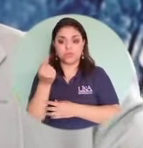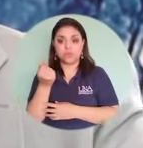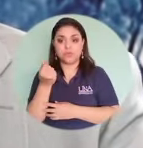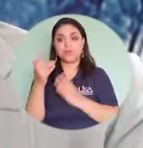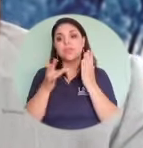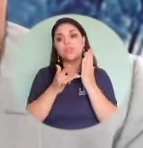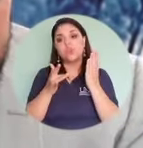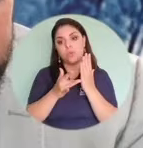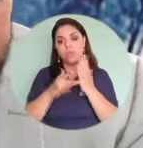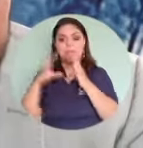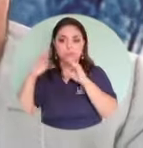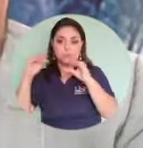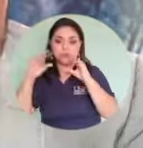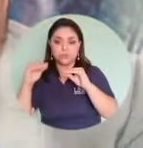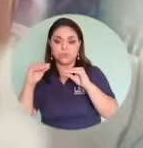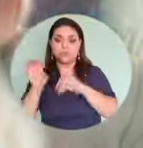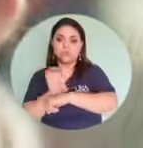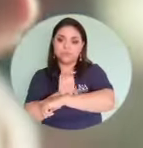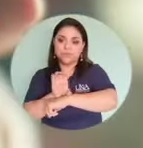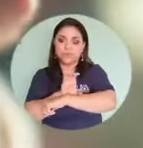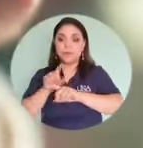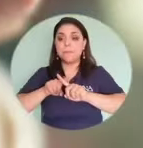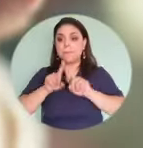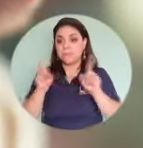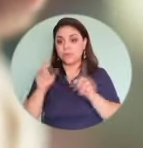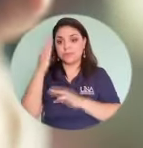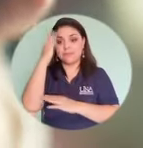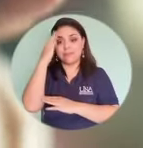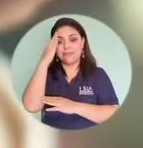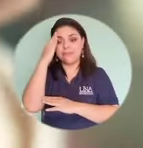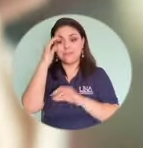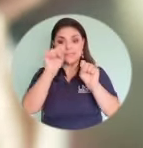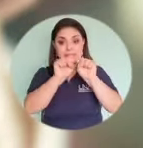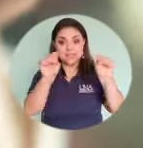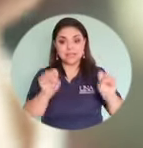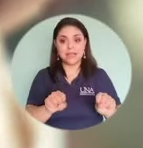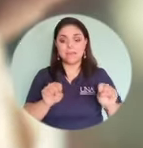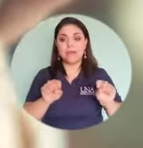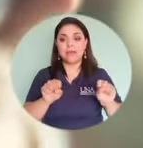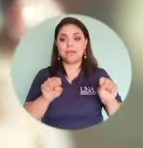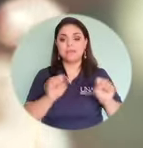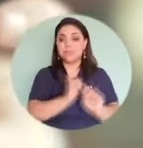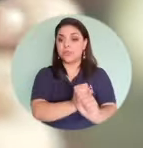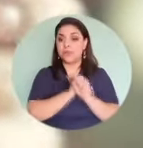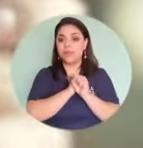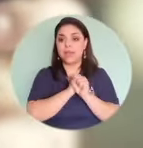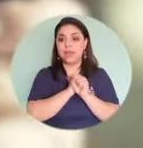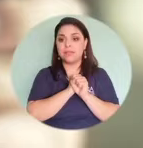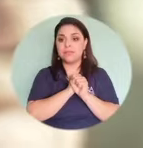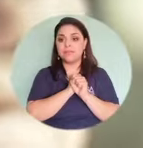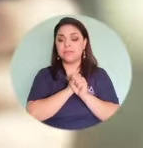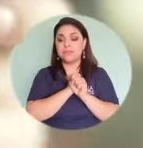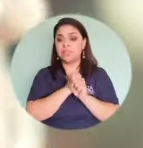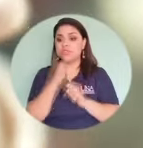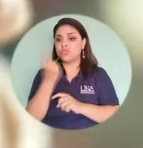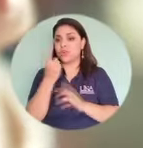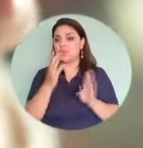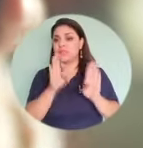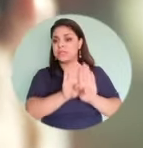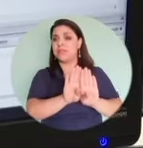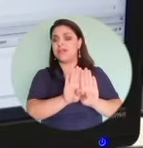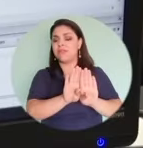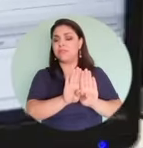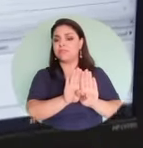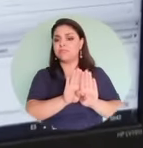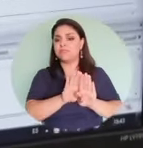No obstante, y como usted bien lo apunta, el sistema de seguridad no se cierra únicamente por el aporte que hacen